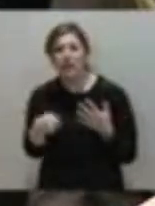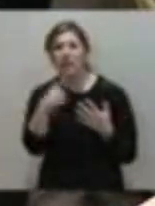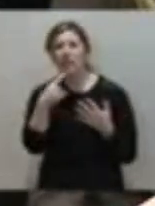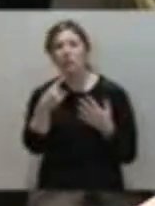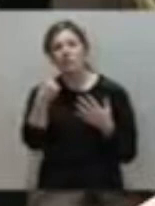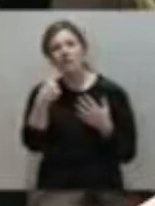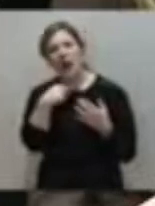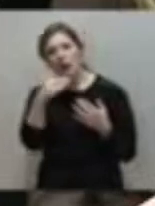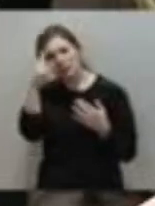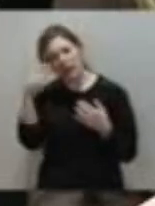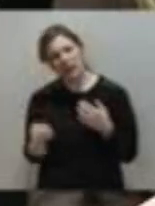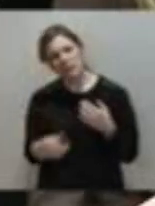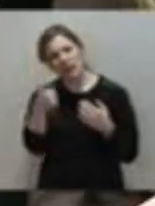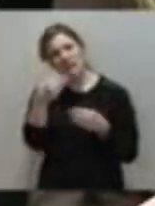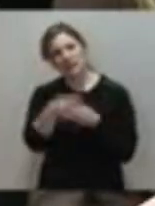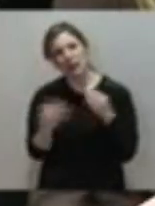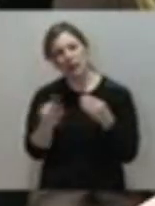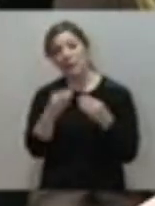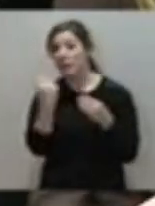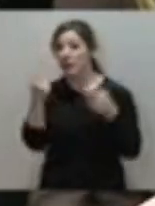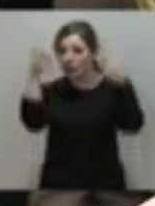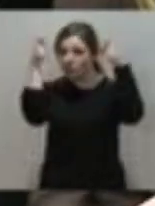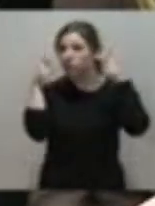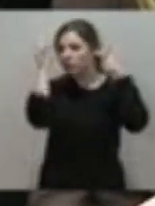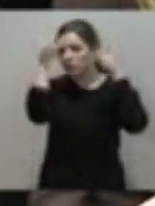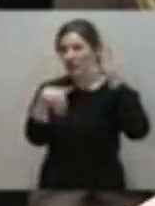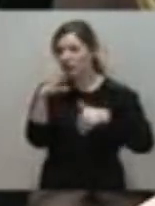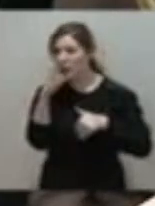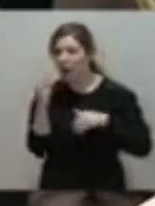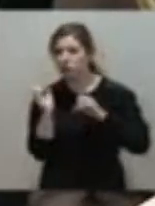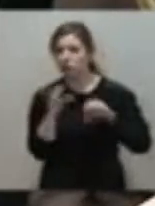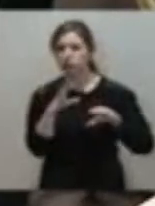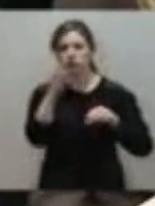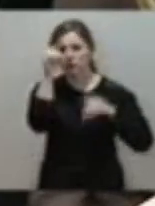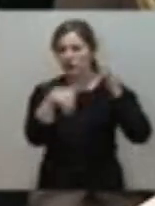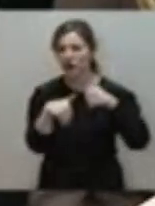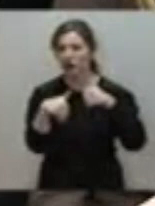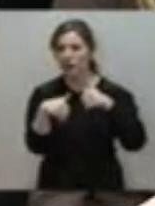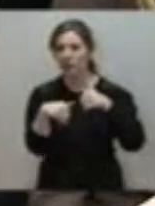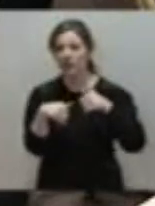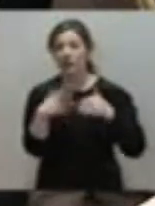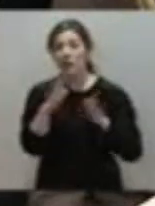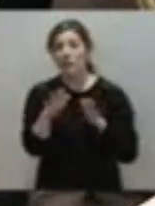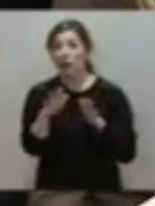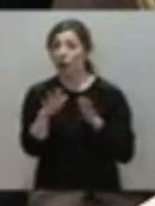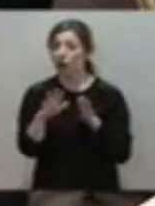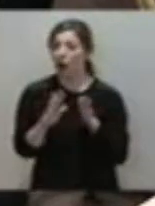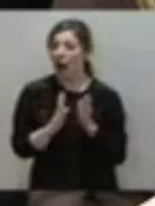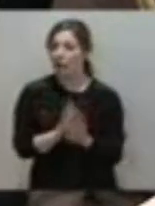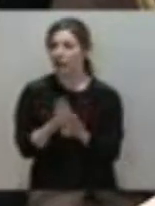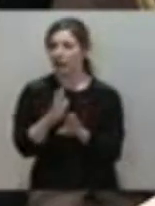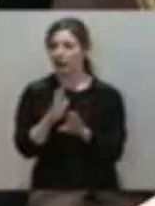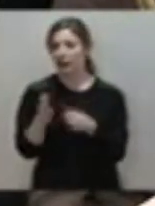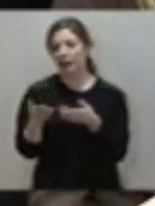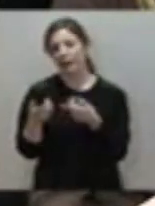inteligente, que era ponerse cascos de mineros para decir que defienden la minería, mientras que con la mano izquierda cerraban las minas, robaban dinero como Villa,